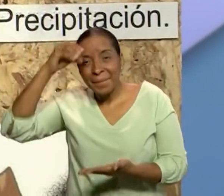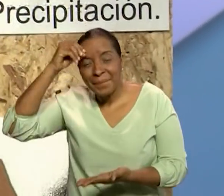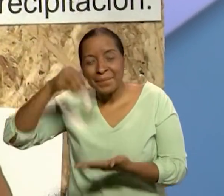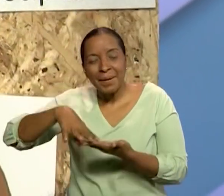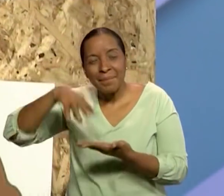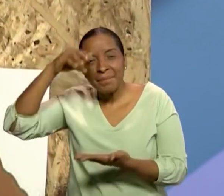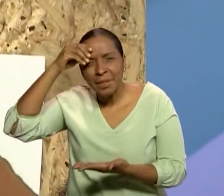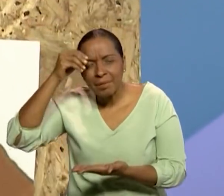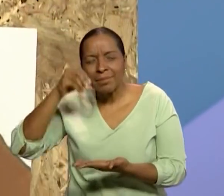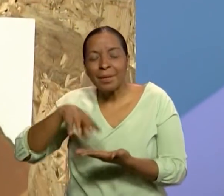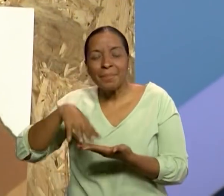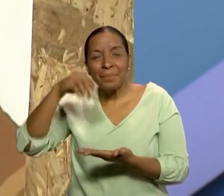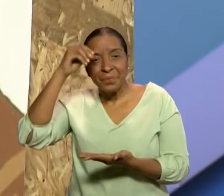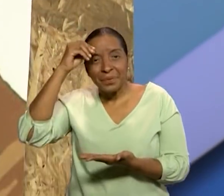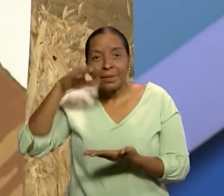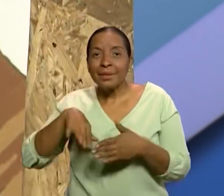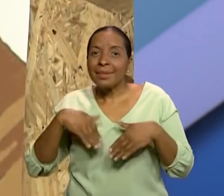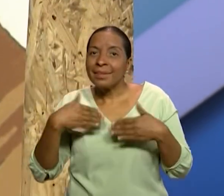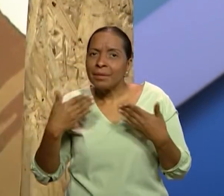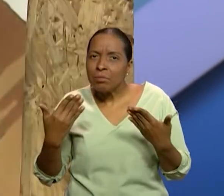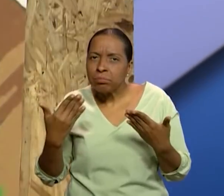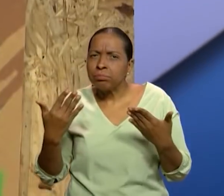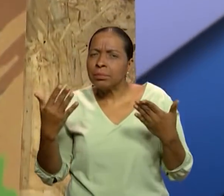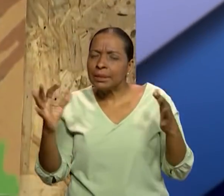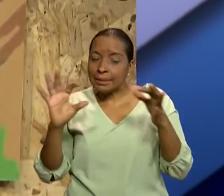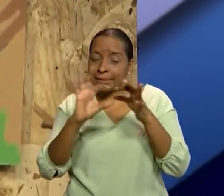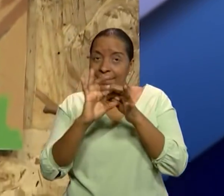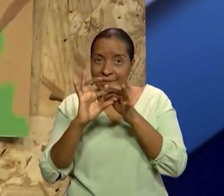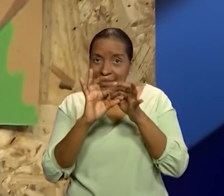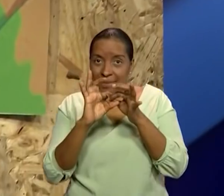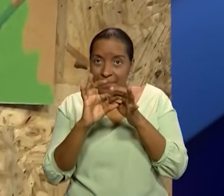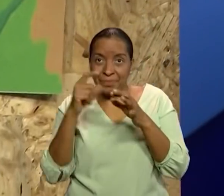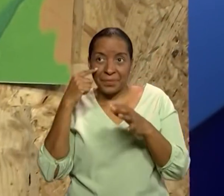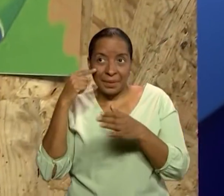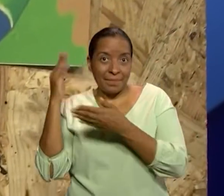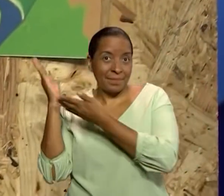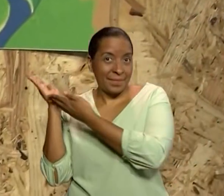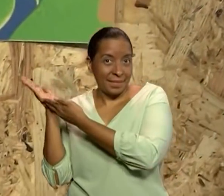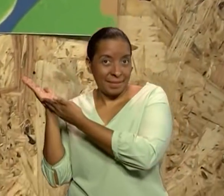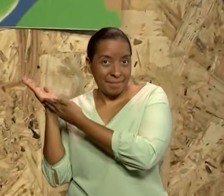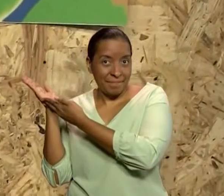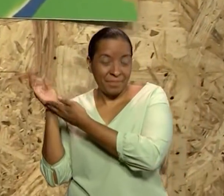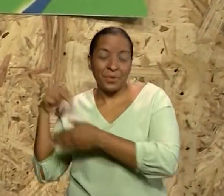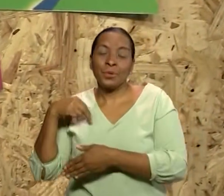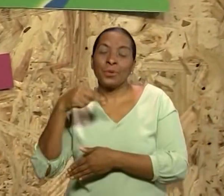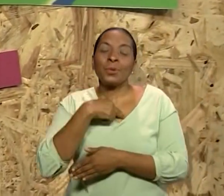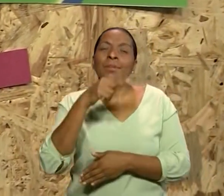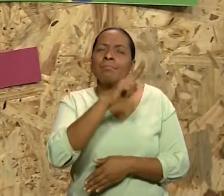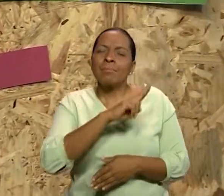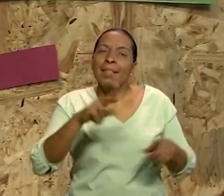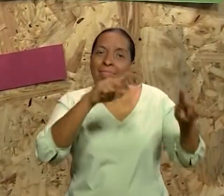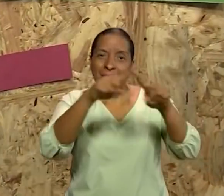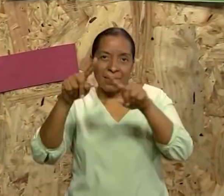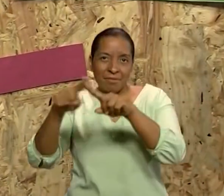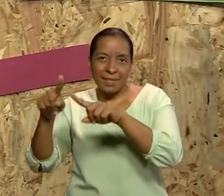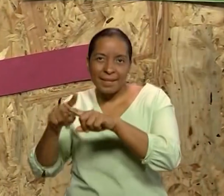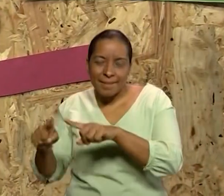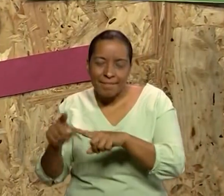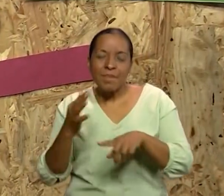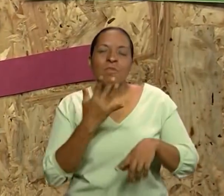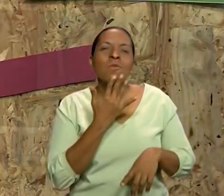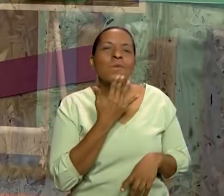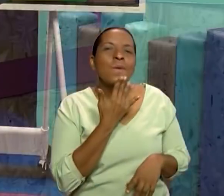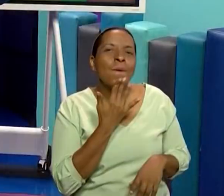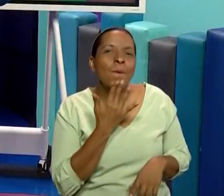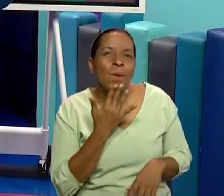-aprendizaje totalmente correlacional. Bien, miren que nosotros utilizamos aquí diferentes colores para